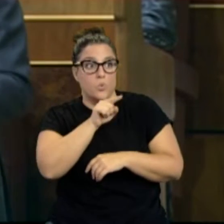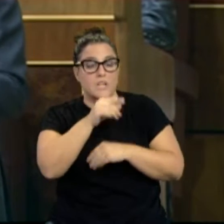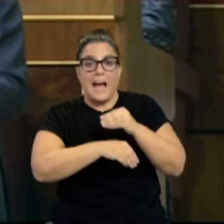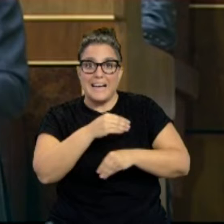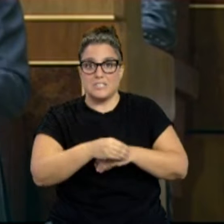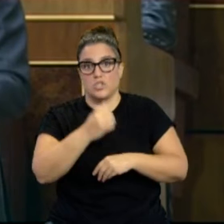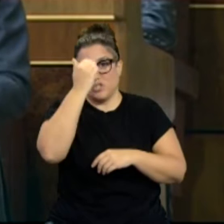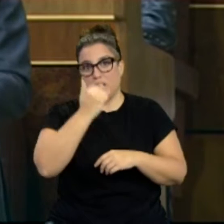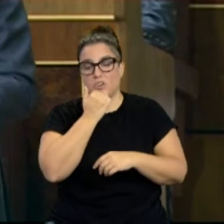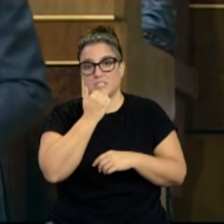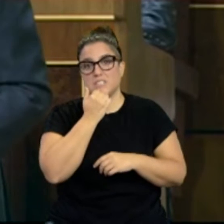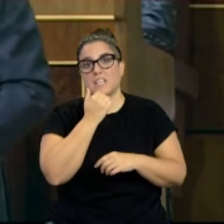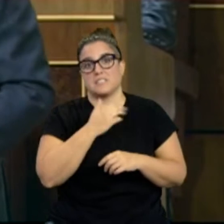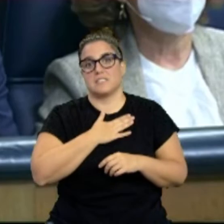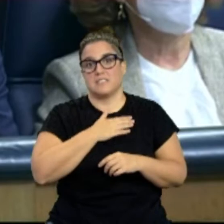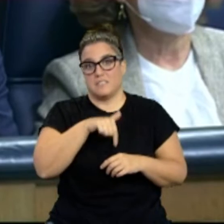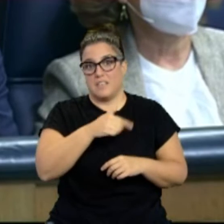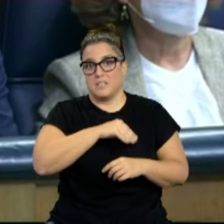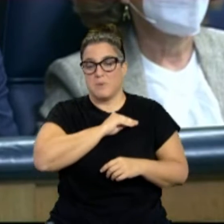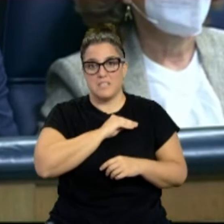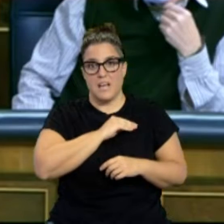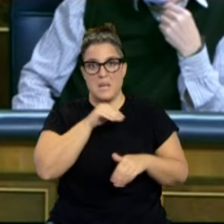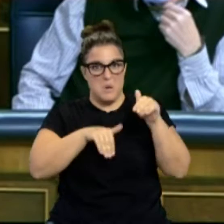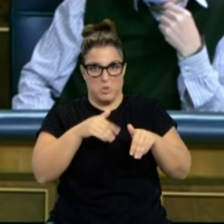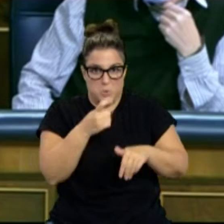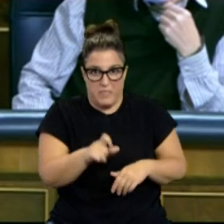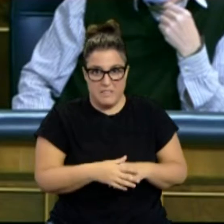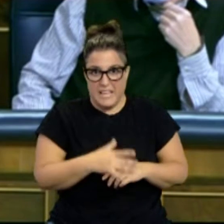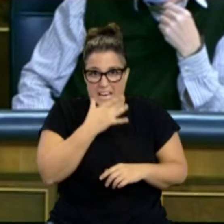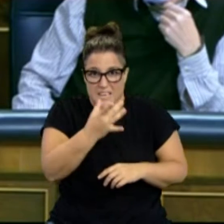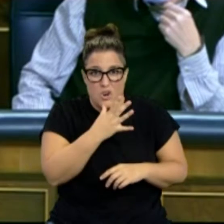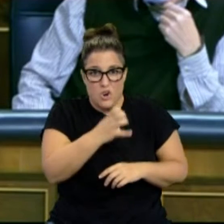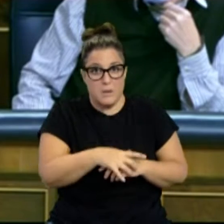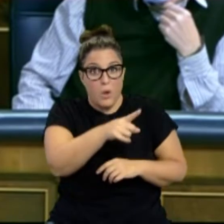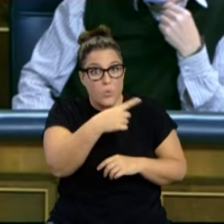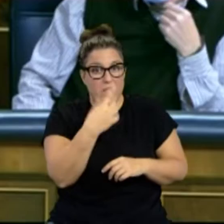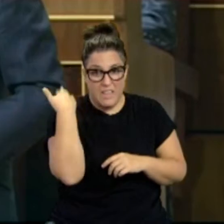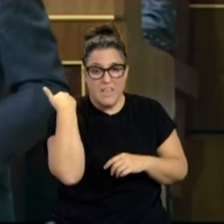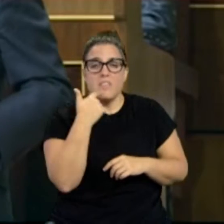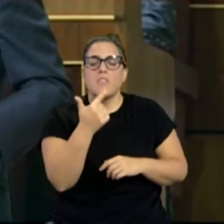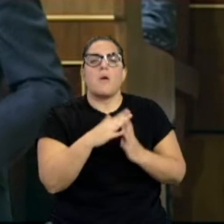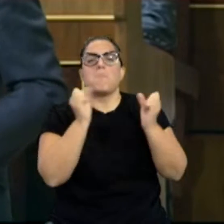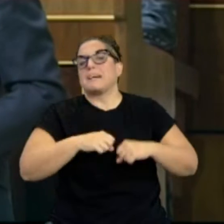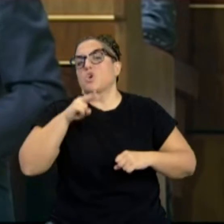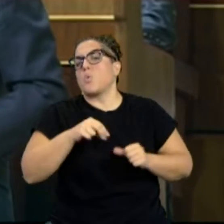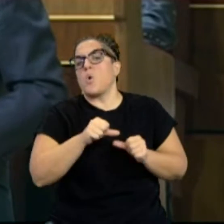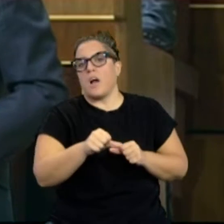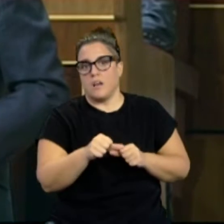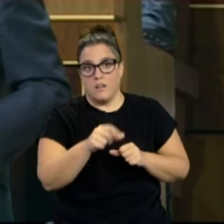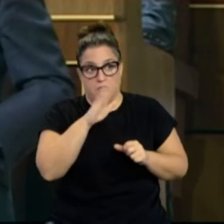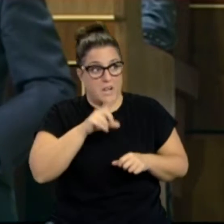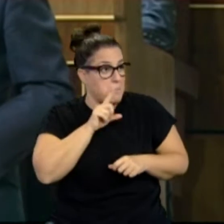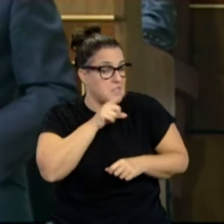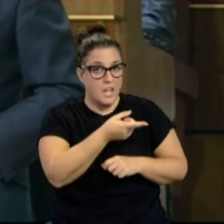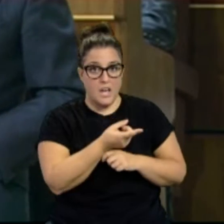y sin ni siquiera necesitar sus votos. Es terrible. Dijo que jamás pactaría con ellos. Ha mentido a todo el mundo. También